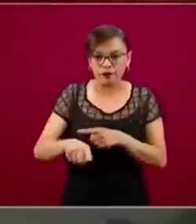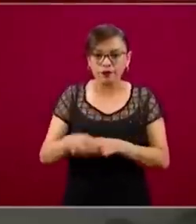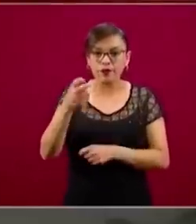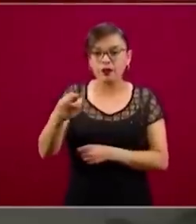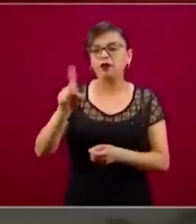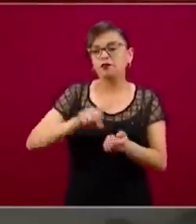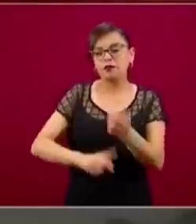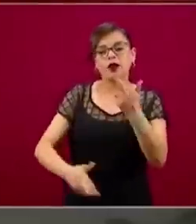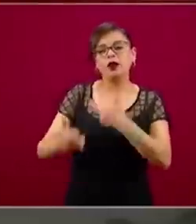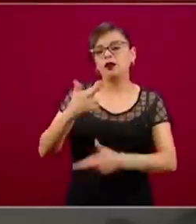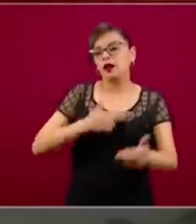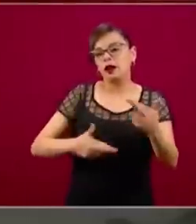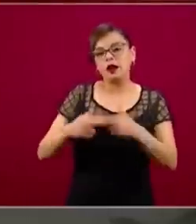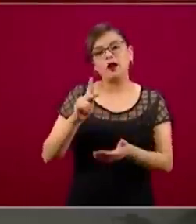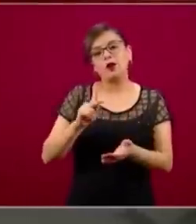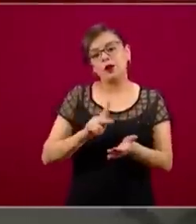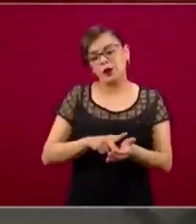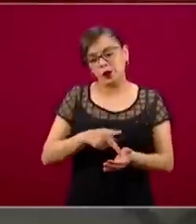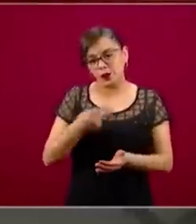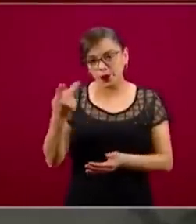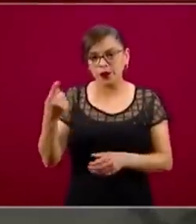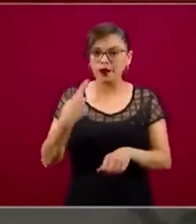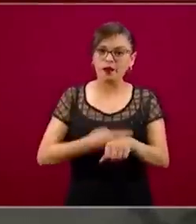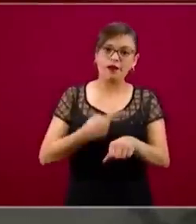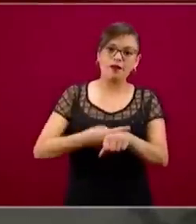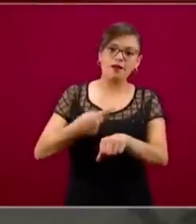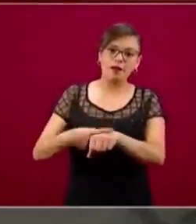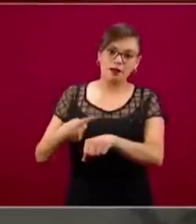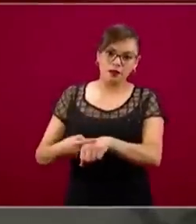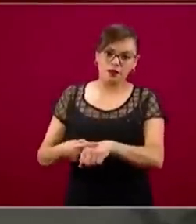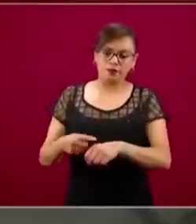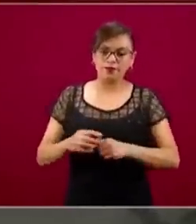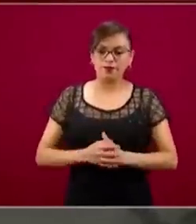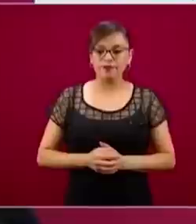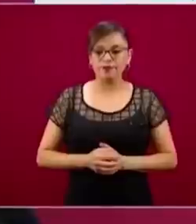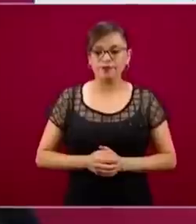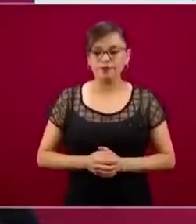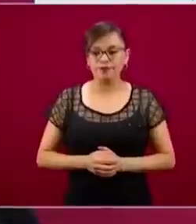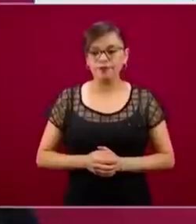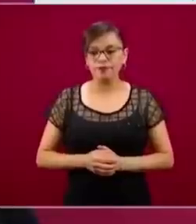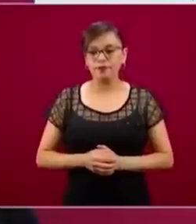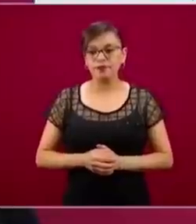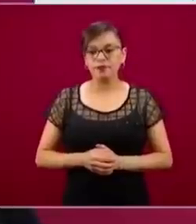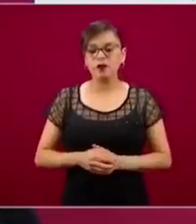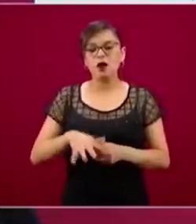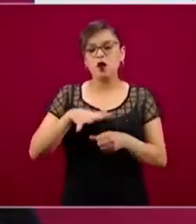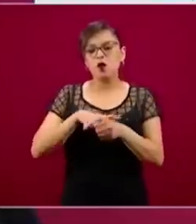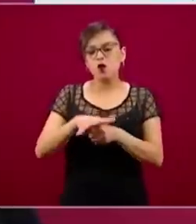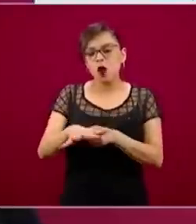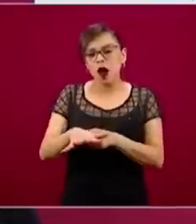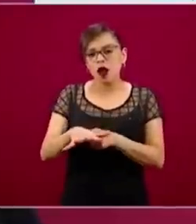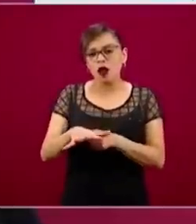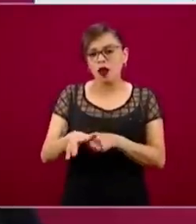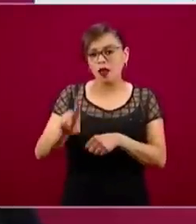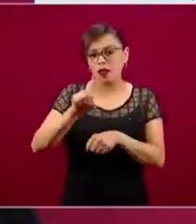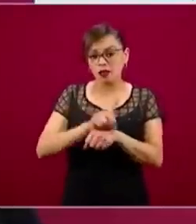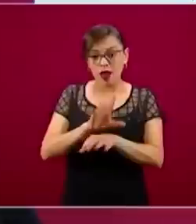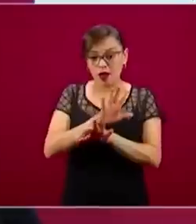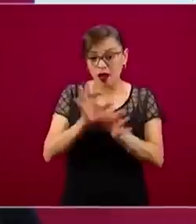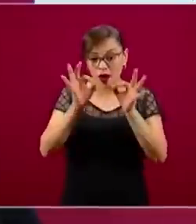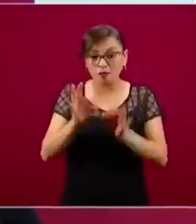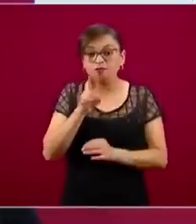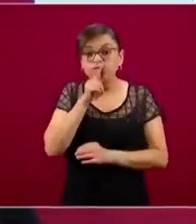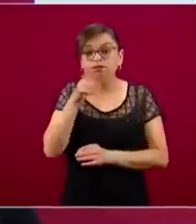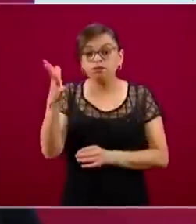El momento óptimo, el momento ideal lo estamos tratando de identificar, no está